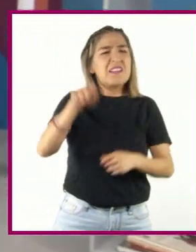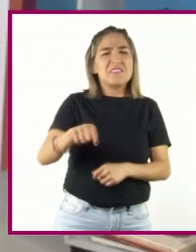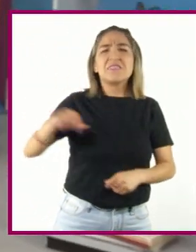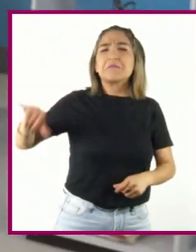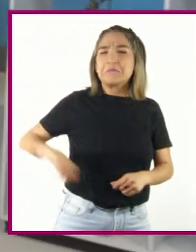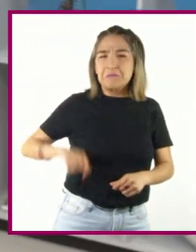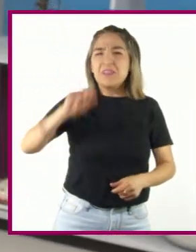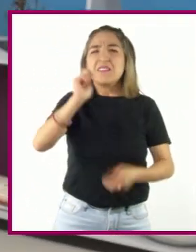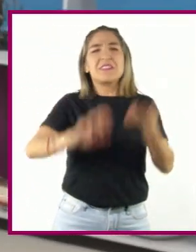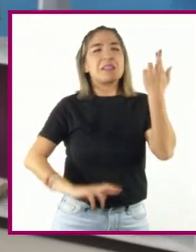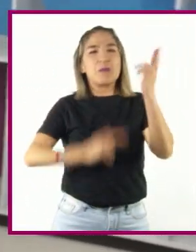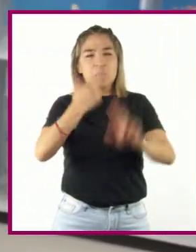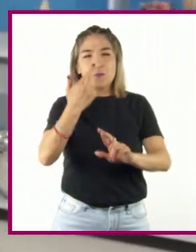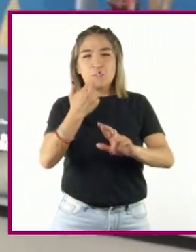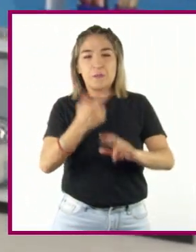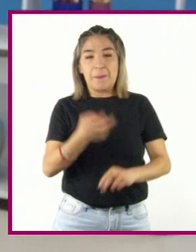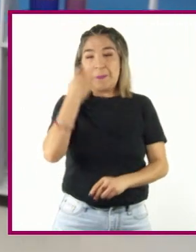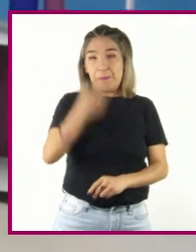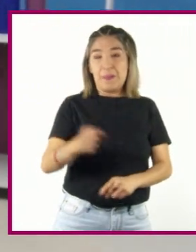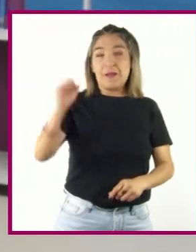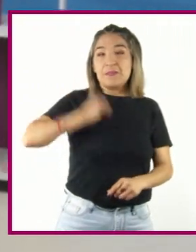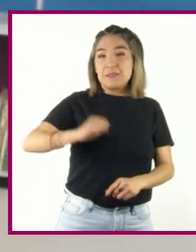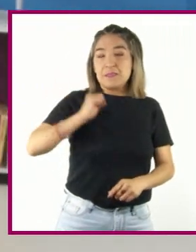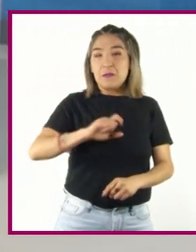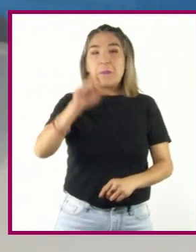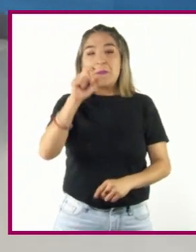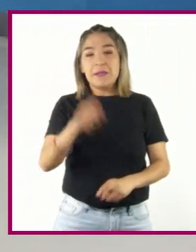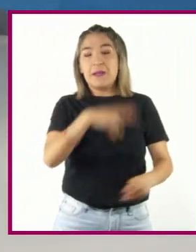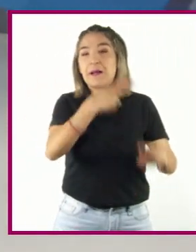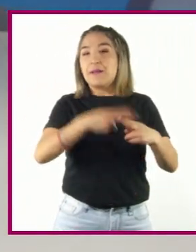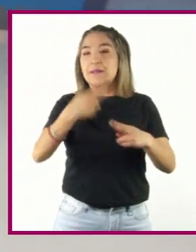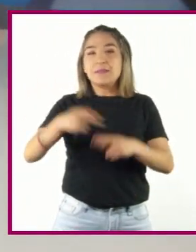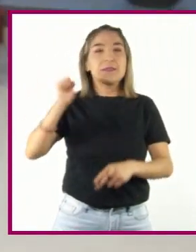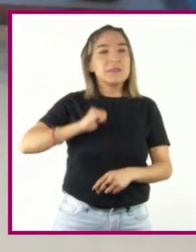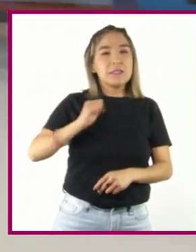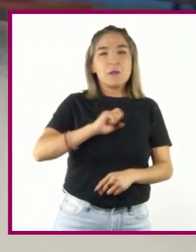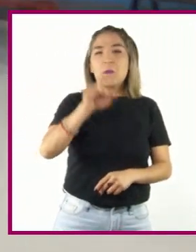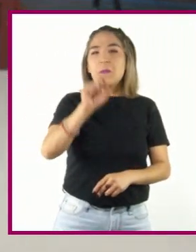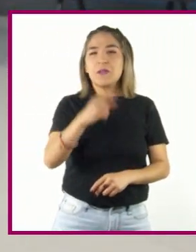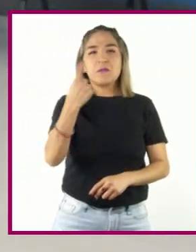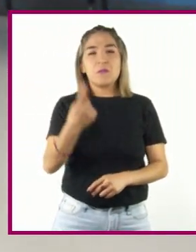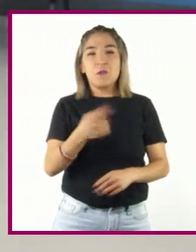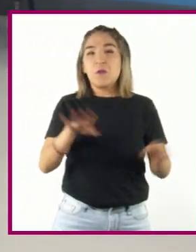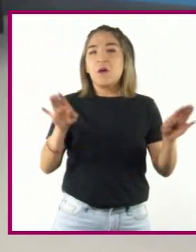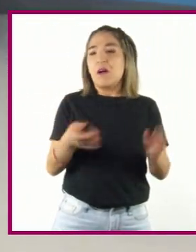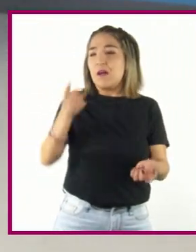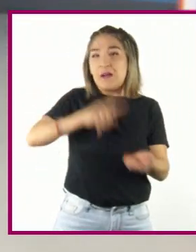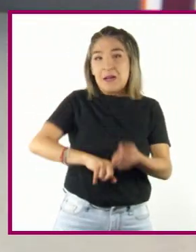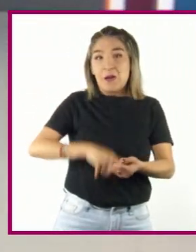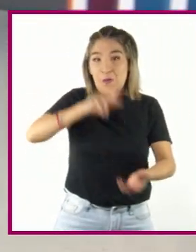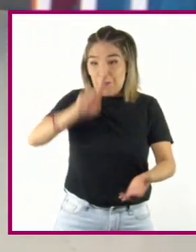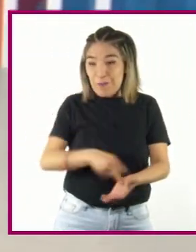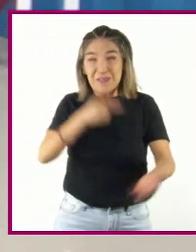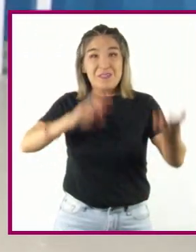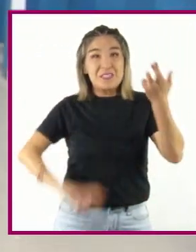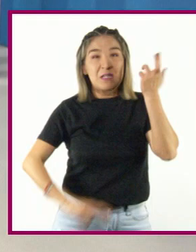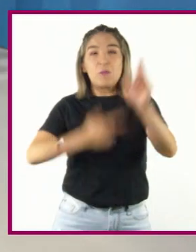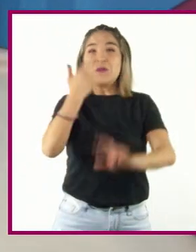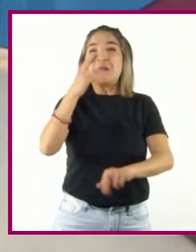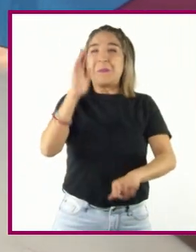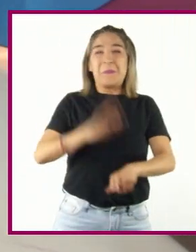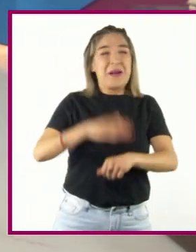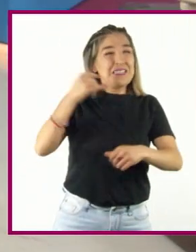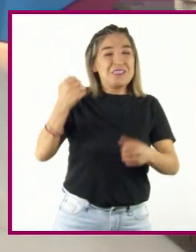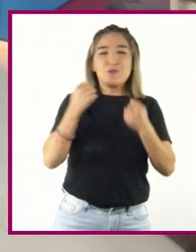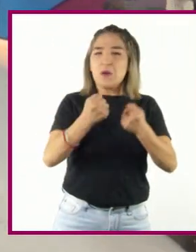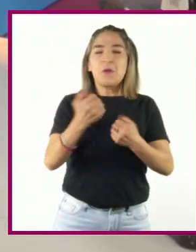revoluciones es que desde finales del siglo XX y lo que va del siglo XXI no han surgido revoluciones de gran impacto en